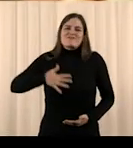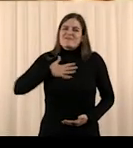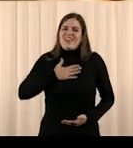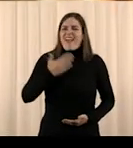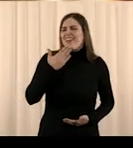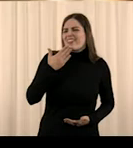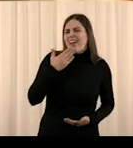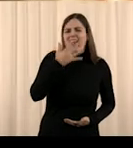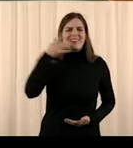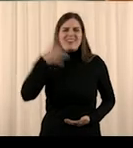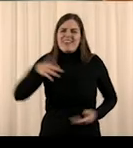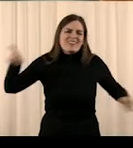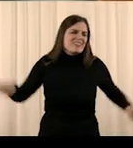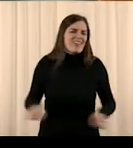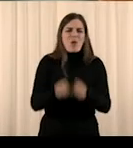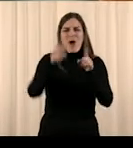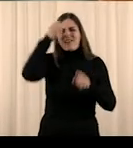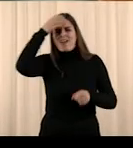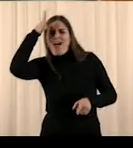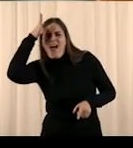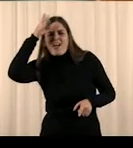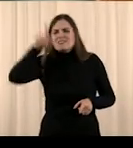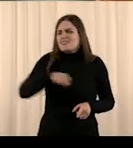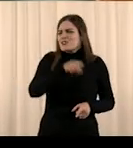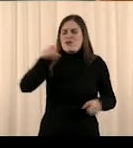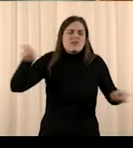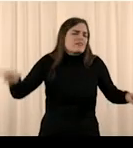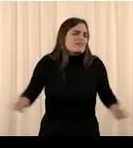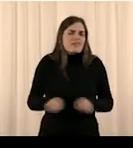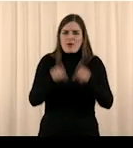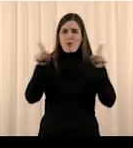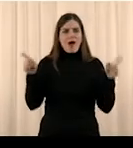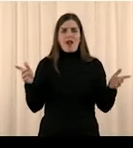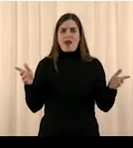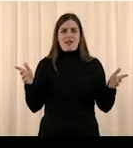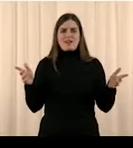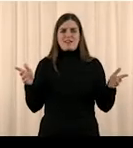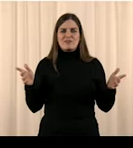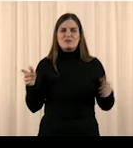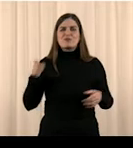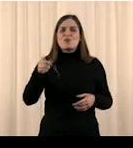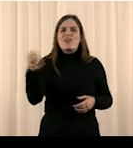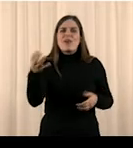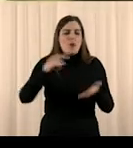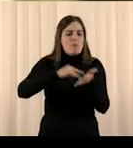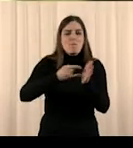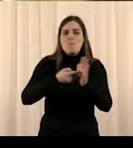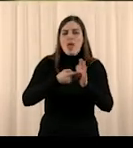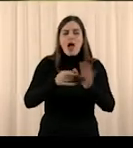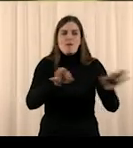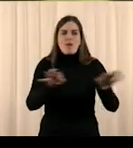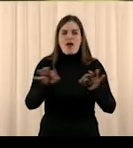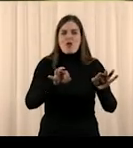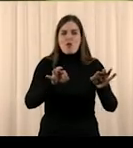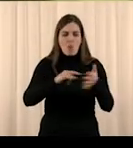edad. O lo inteligente que seas. Tienes que tener un plan. ¿Y